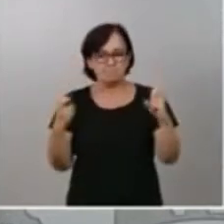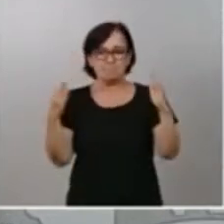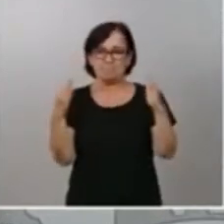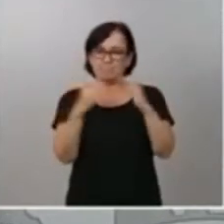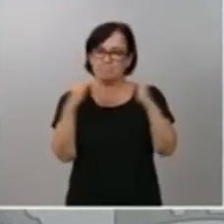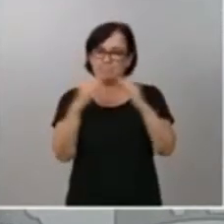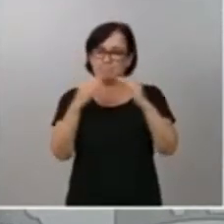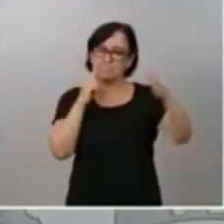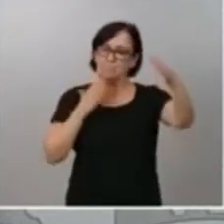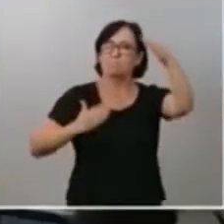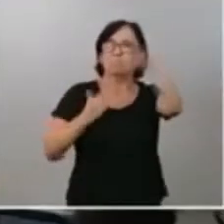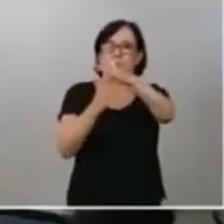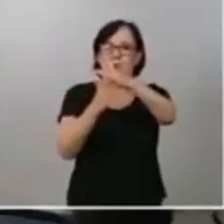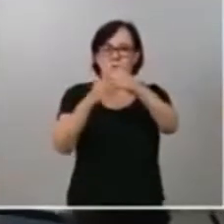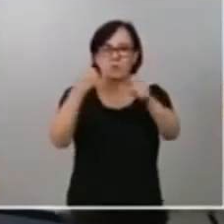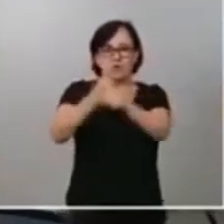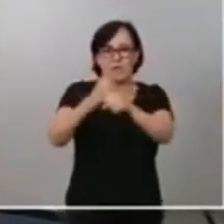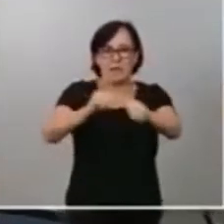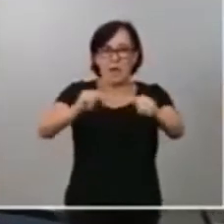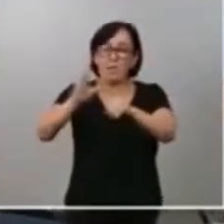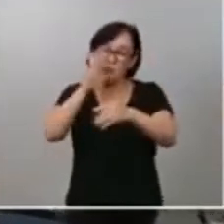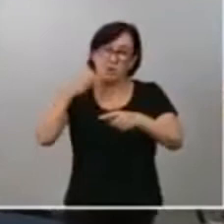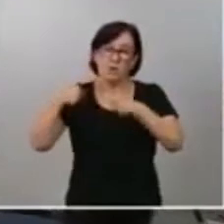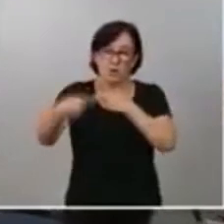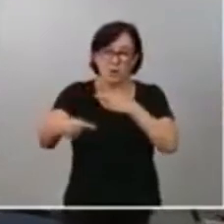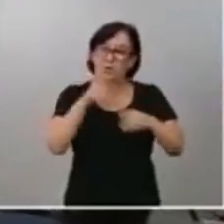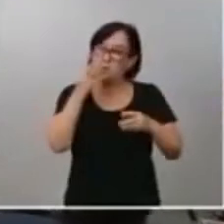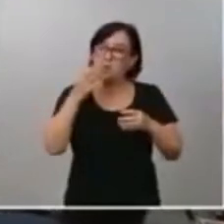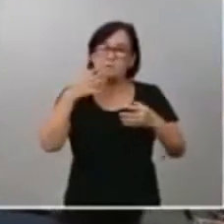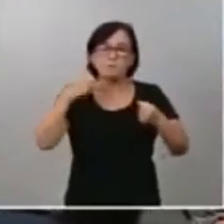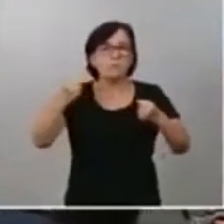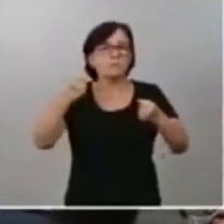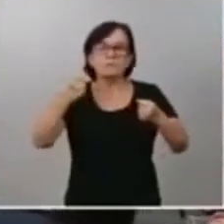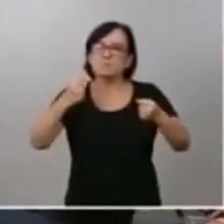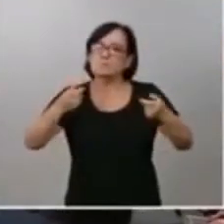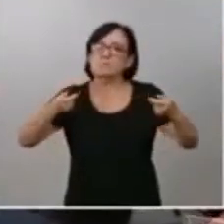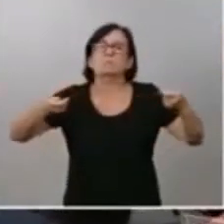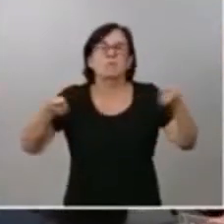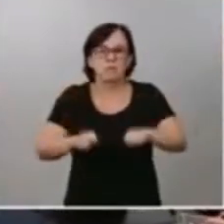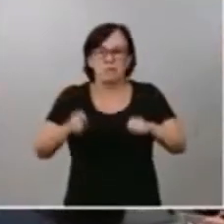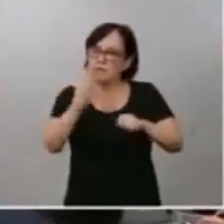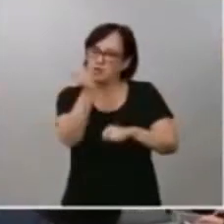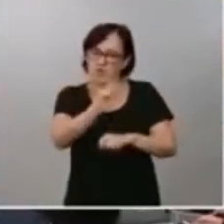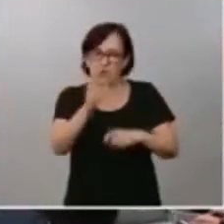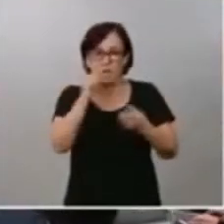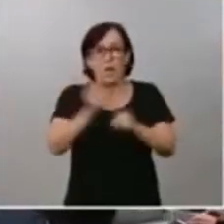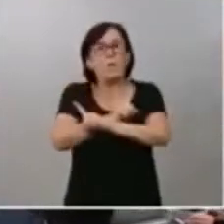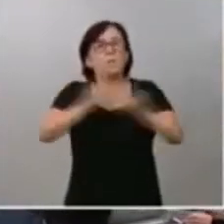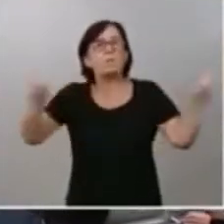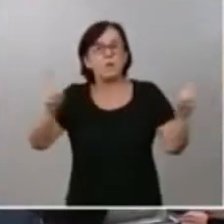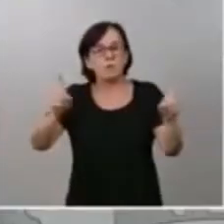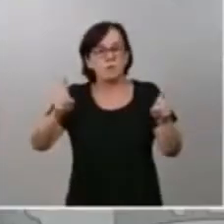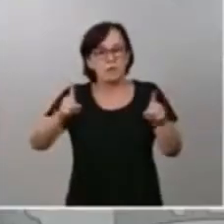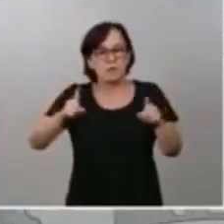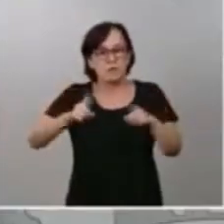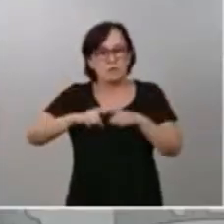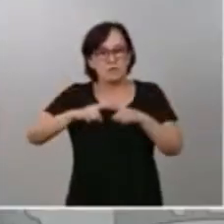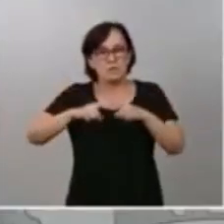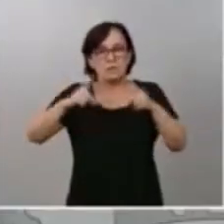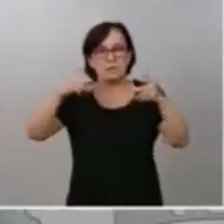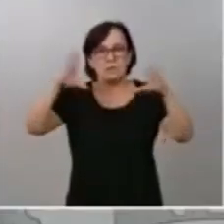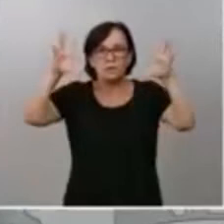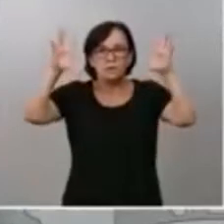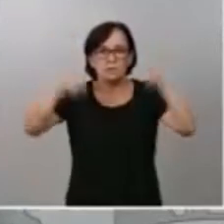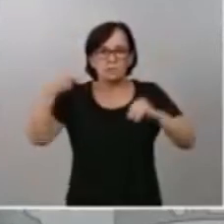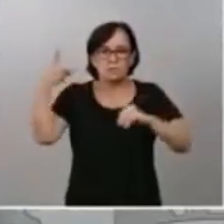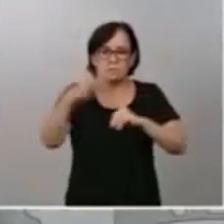como consecuencia de la emergencia sanitaria no tuvieran que cerrar. Estamos hablando también de la prohibición de cortar la luz a cientos de miles